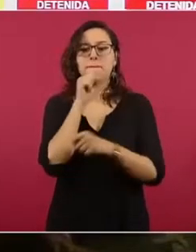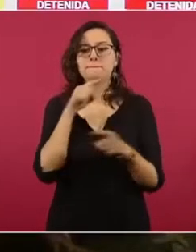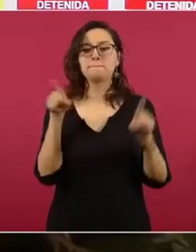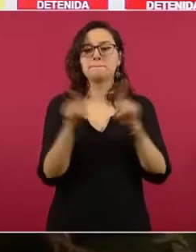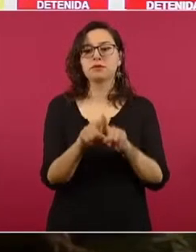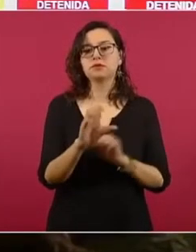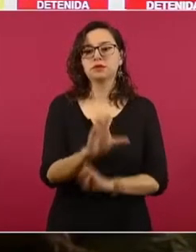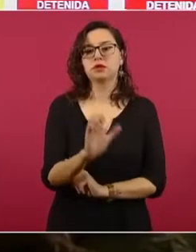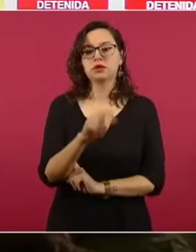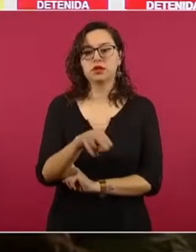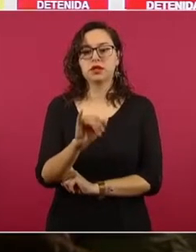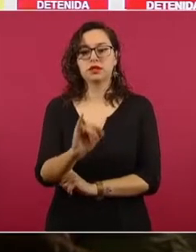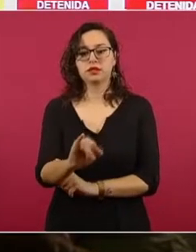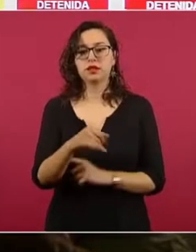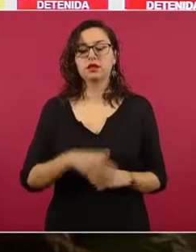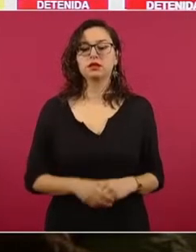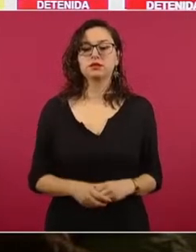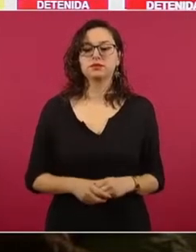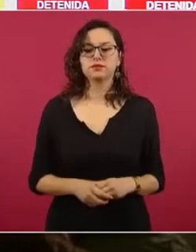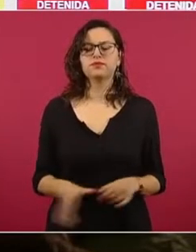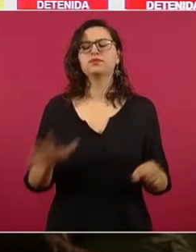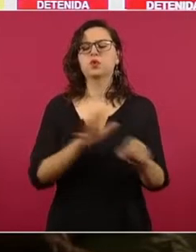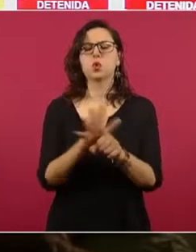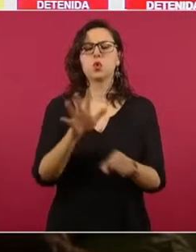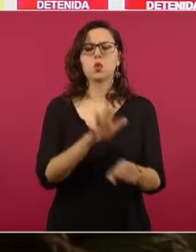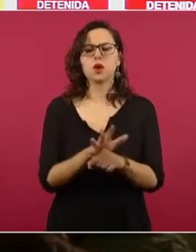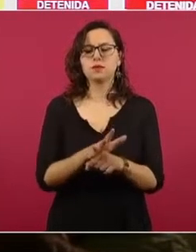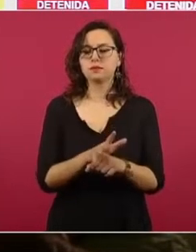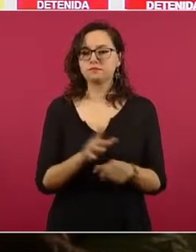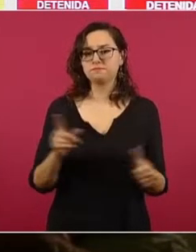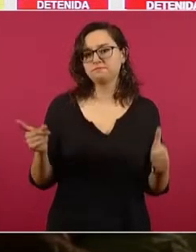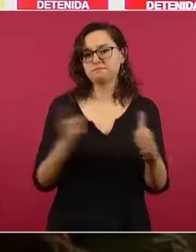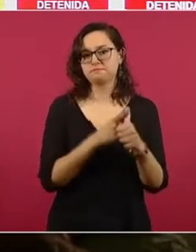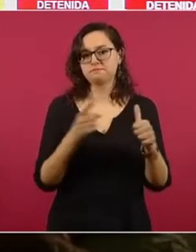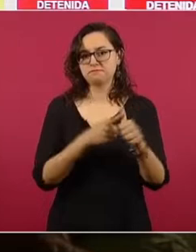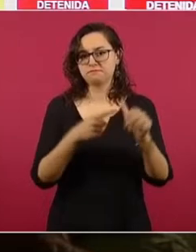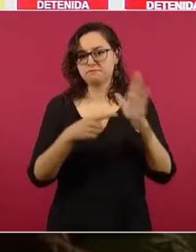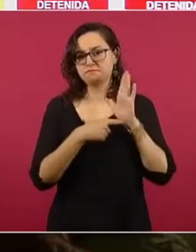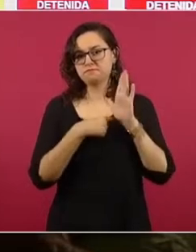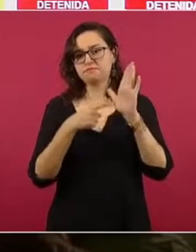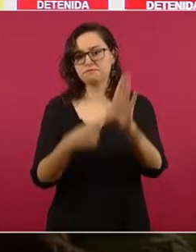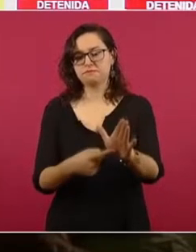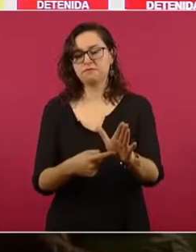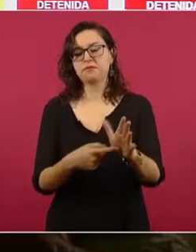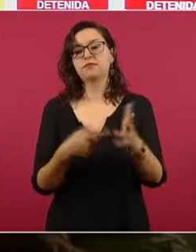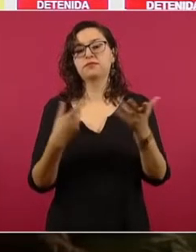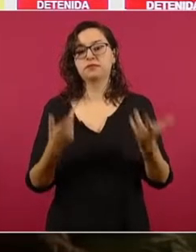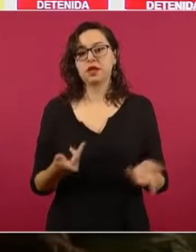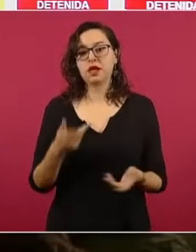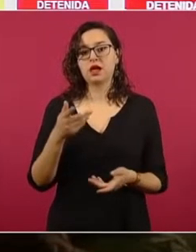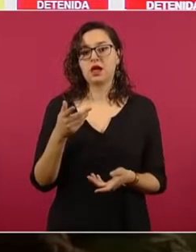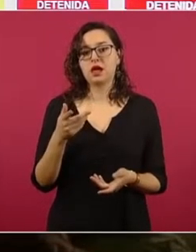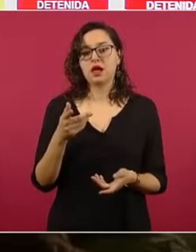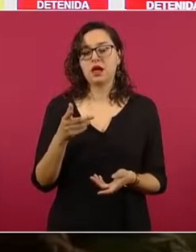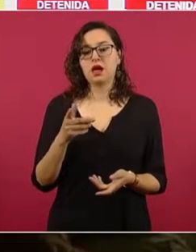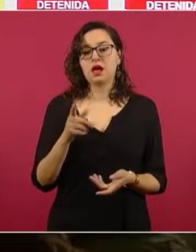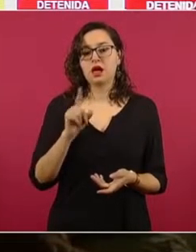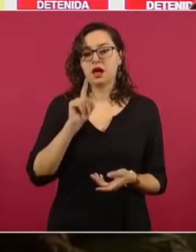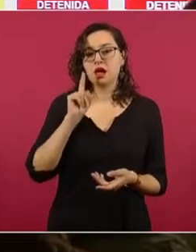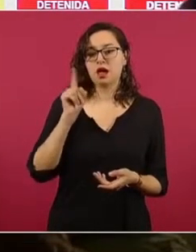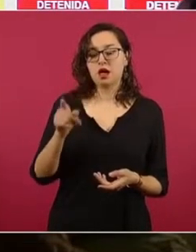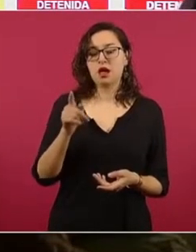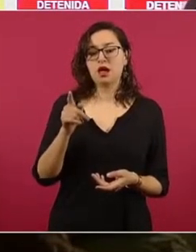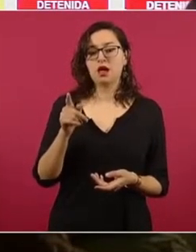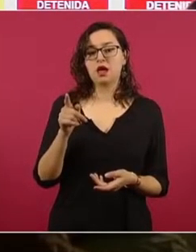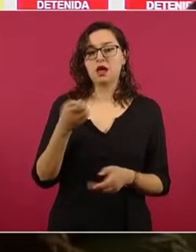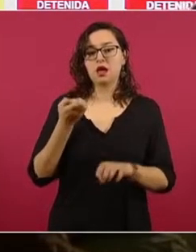Inteligencia. En primer término, damos cuenta de la detención por parte de la Fiscalía General